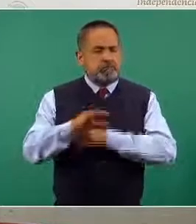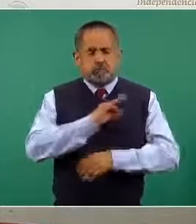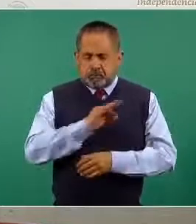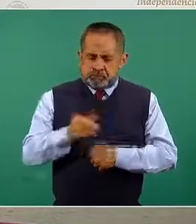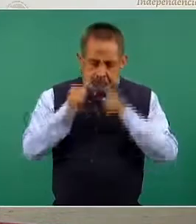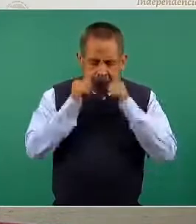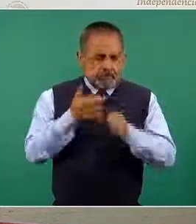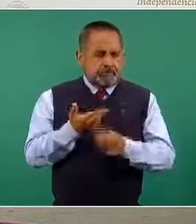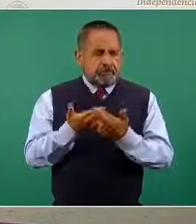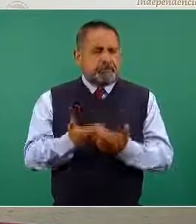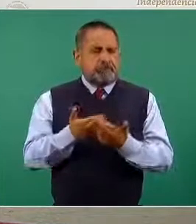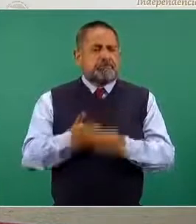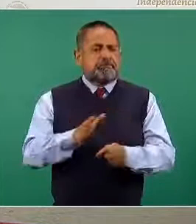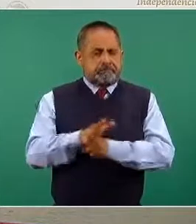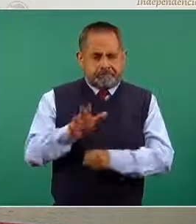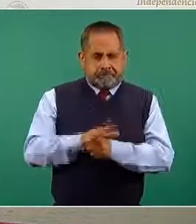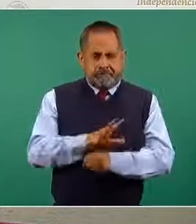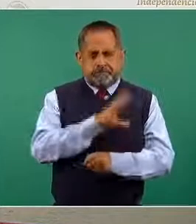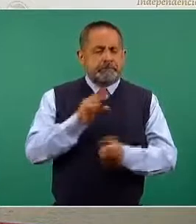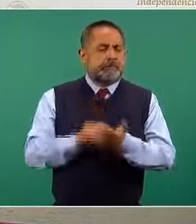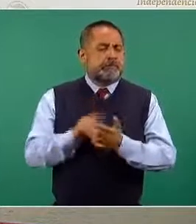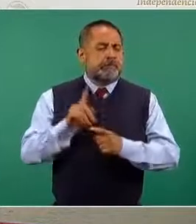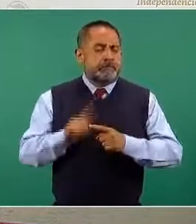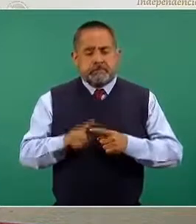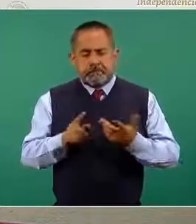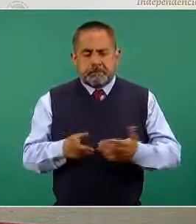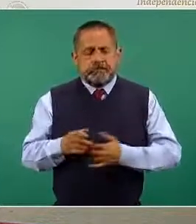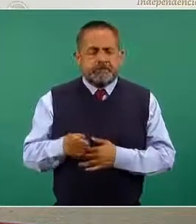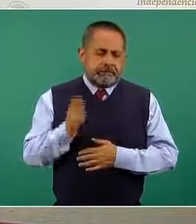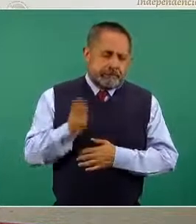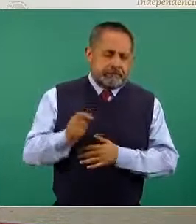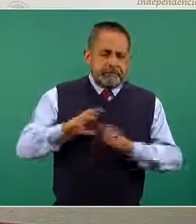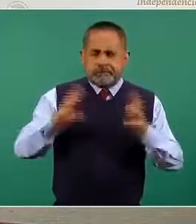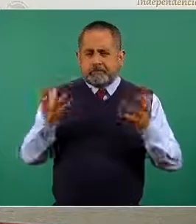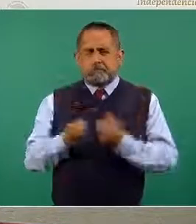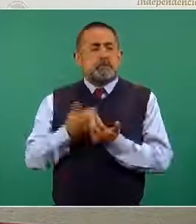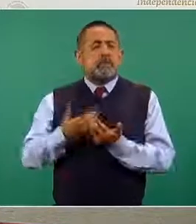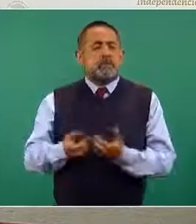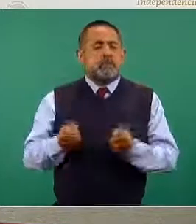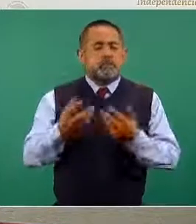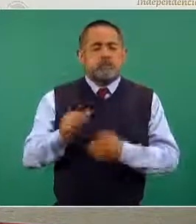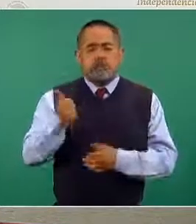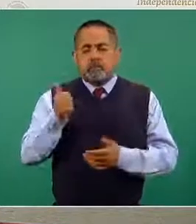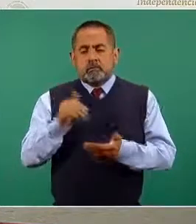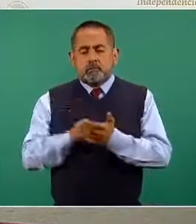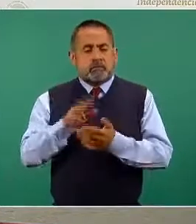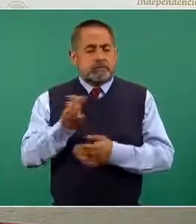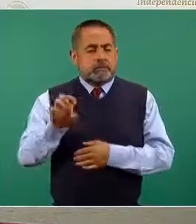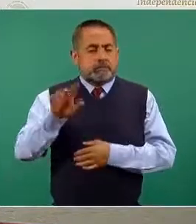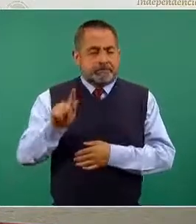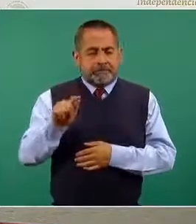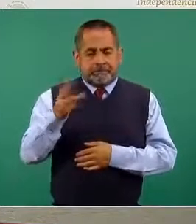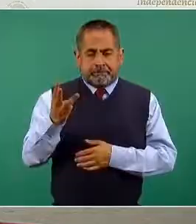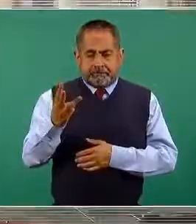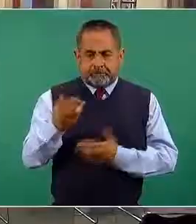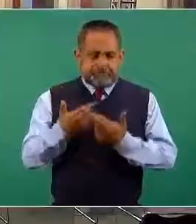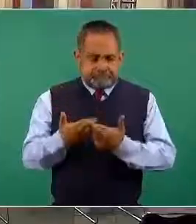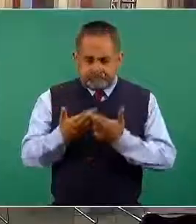de camas disponibles con respirador mecánico en la red IRAQ es de 11.473.